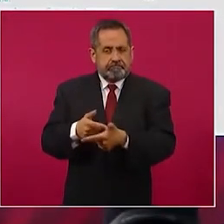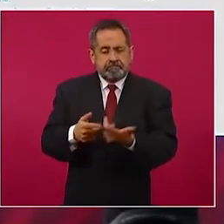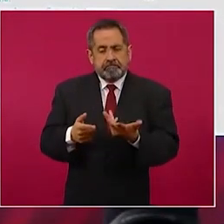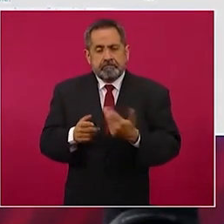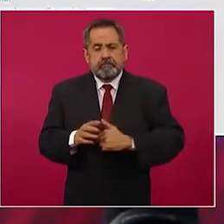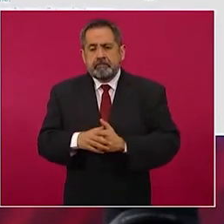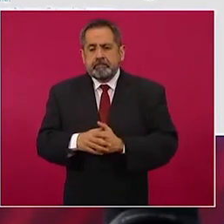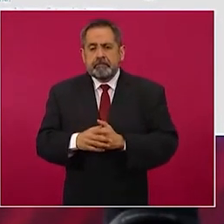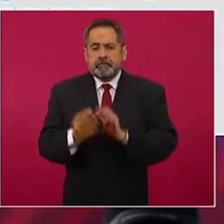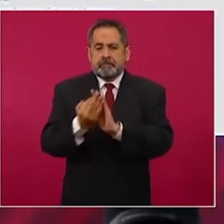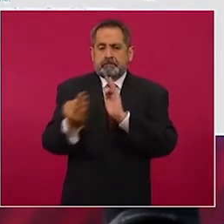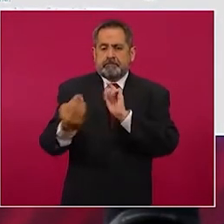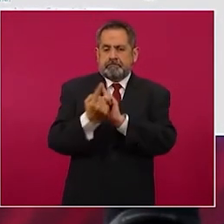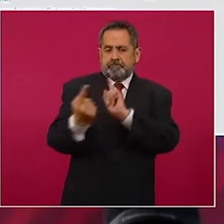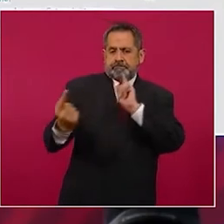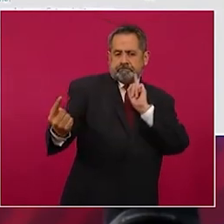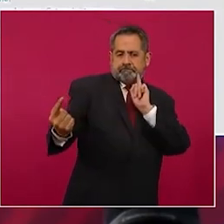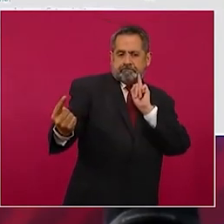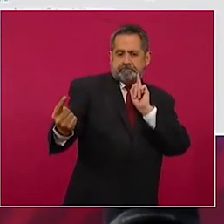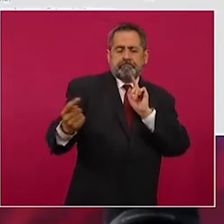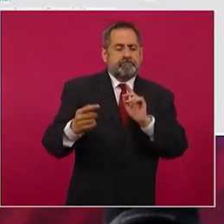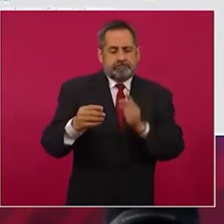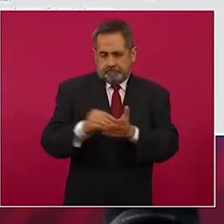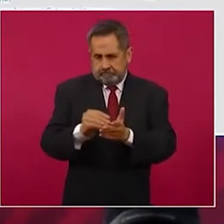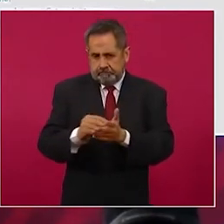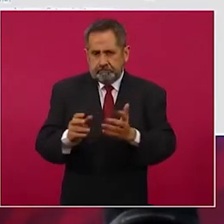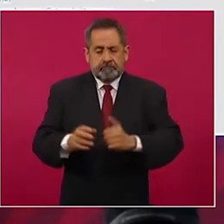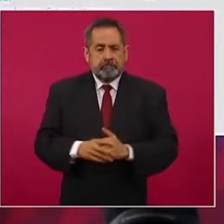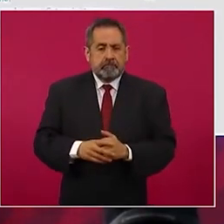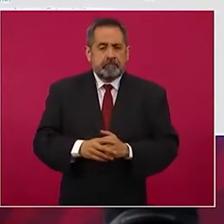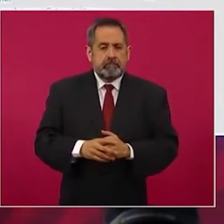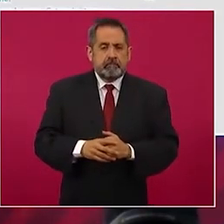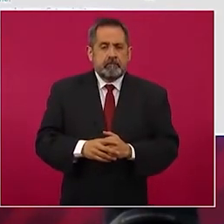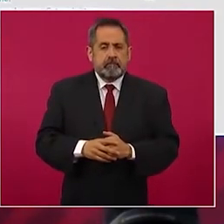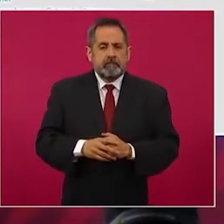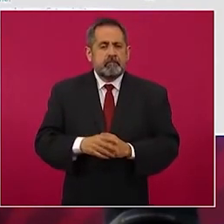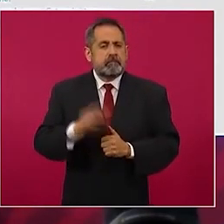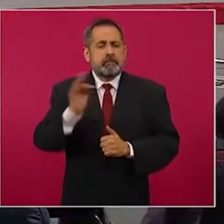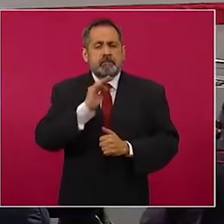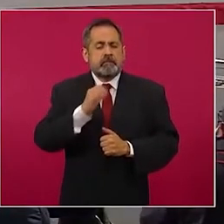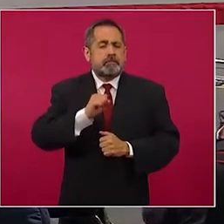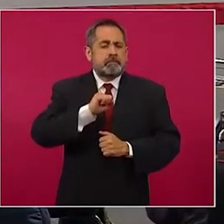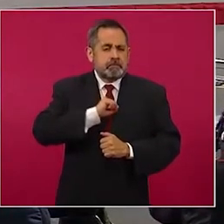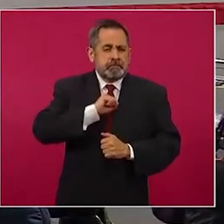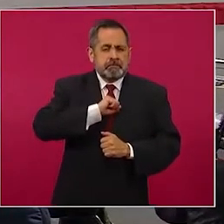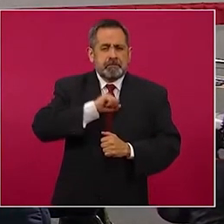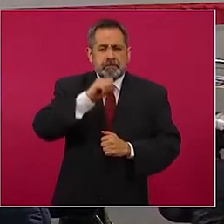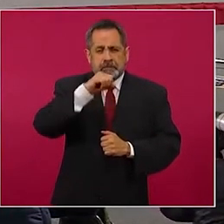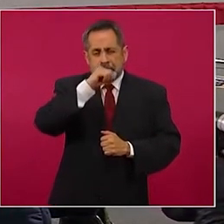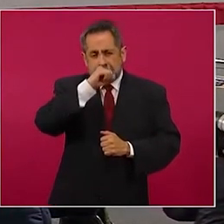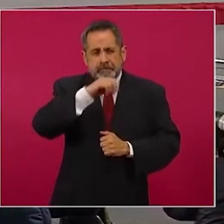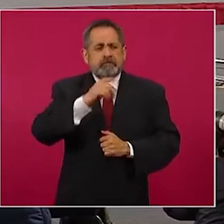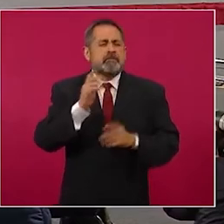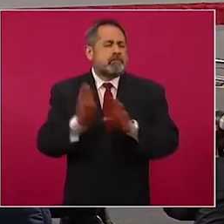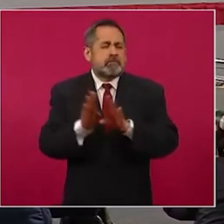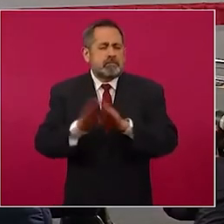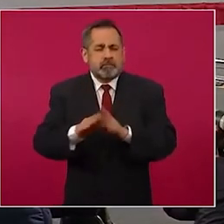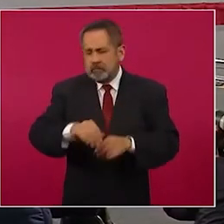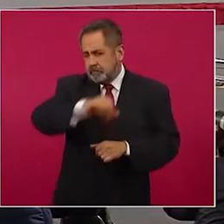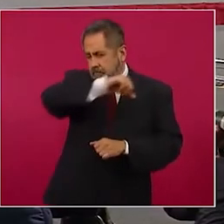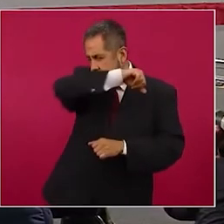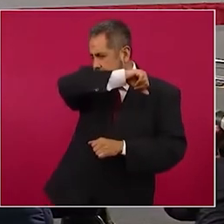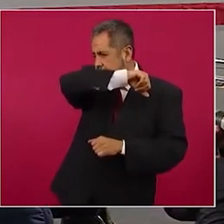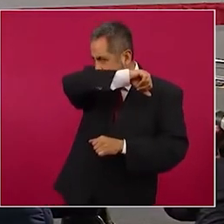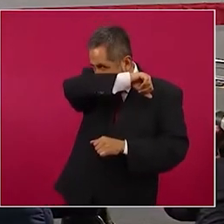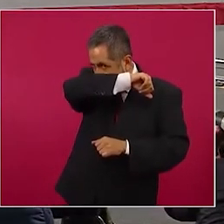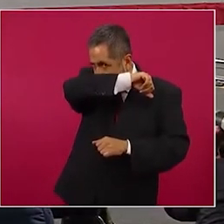observen la sana distancia. Tosan o estornuden en el ángulo interior